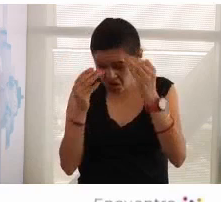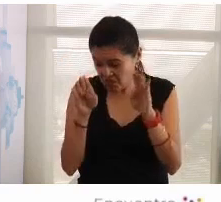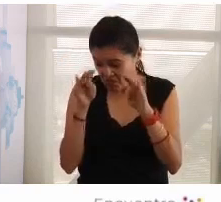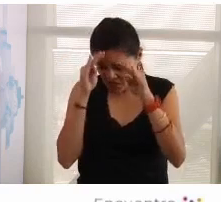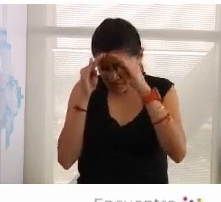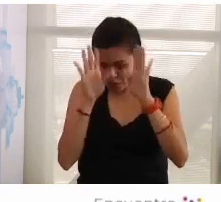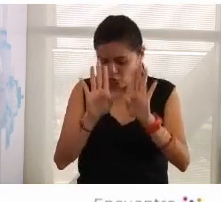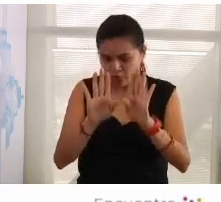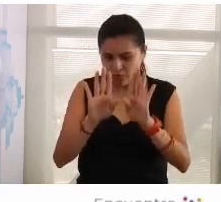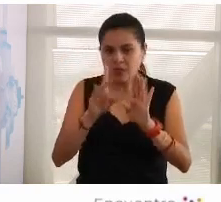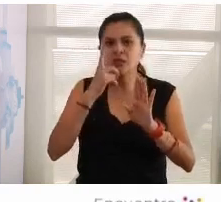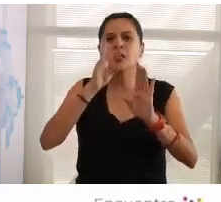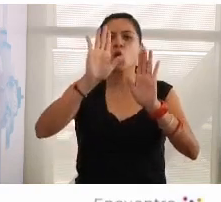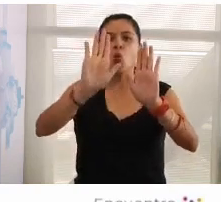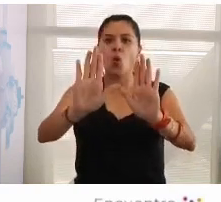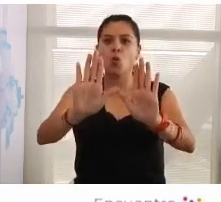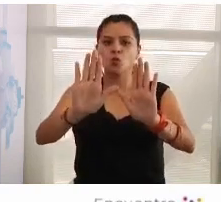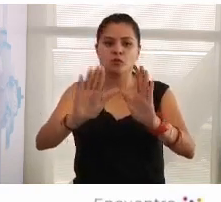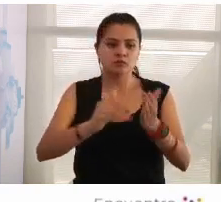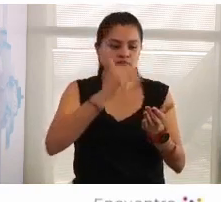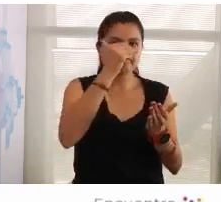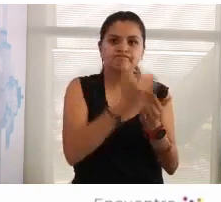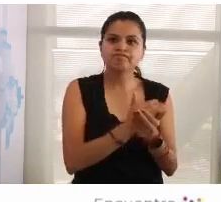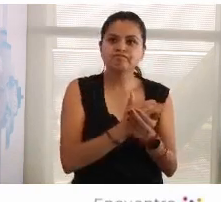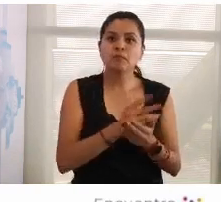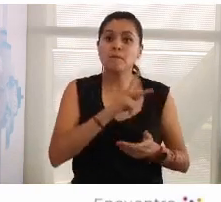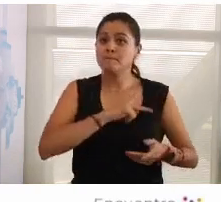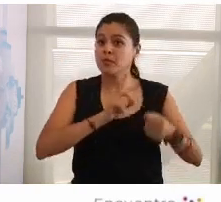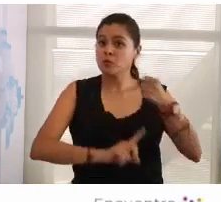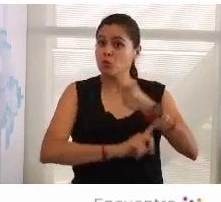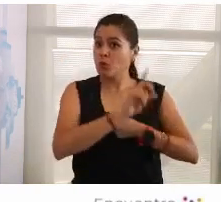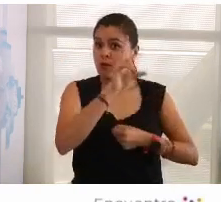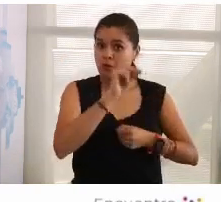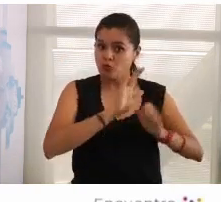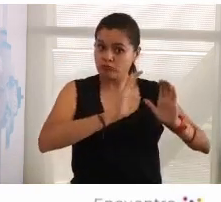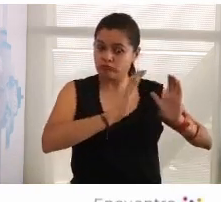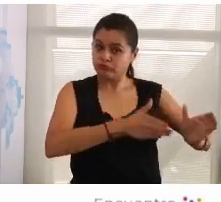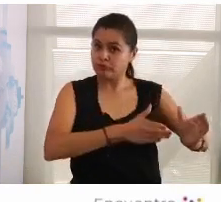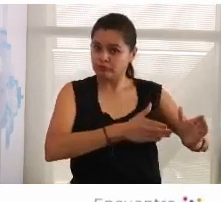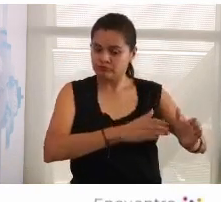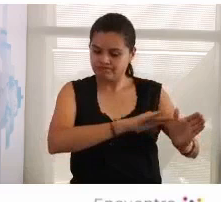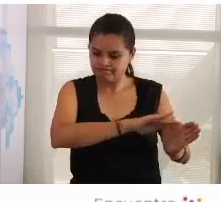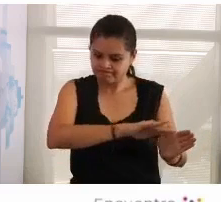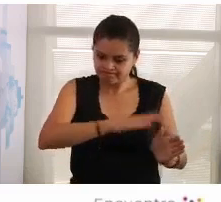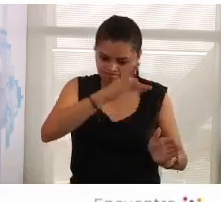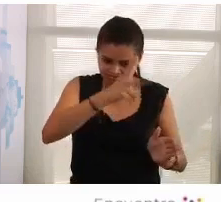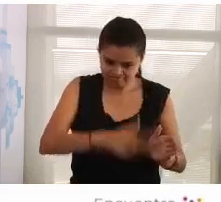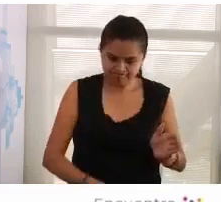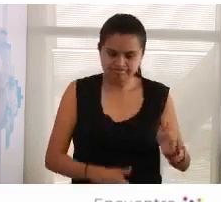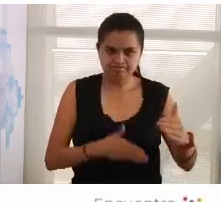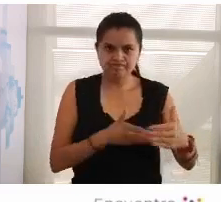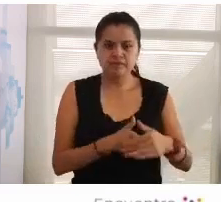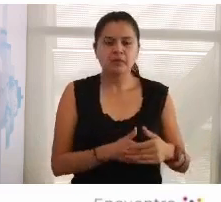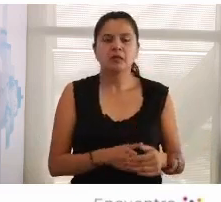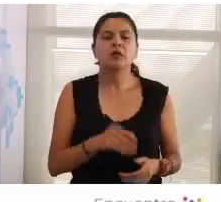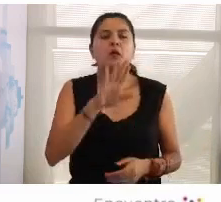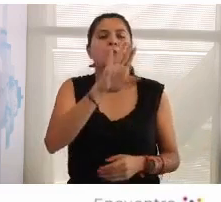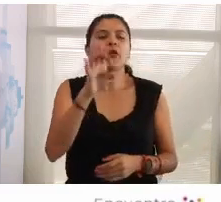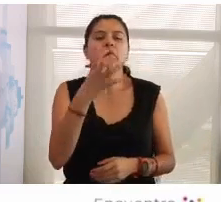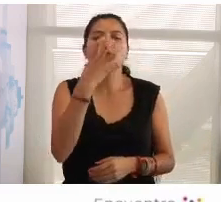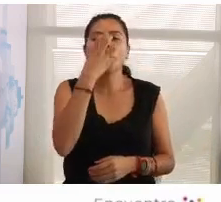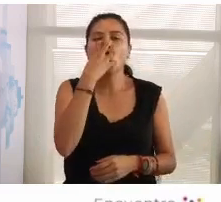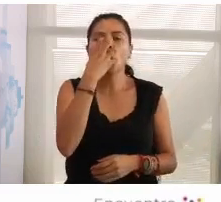son mis problemas pero entonces resulta ser que todo el mundo sale no sé el oso polar que está